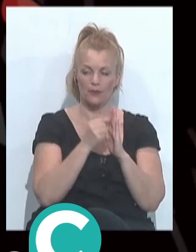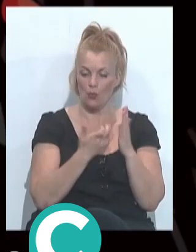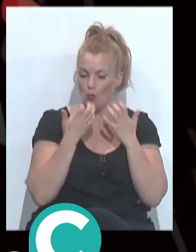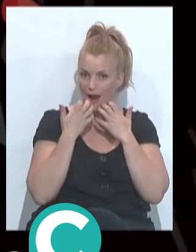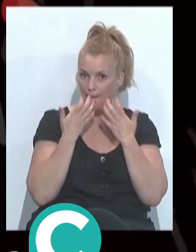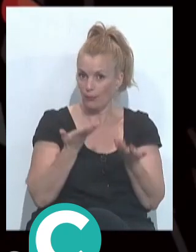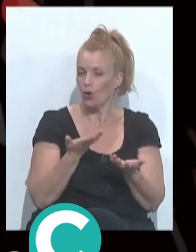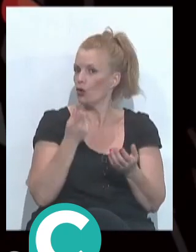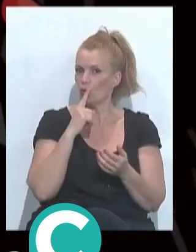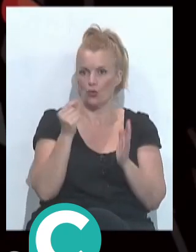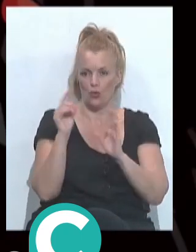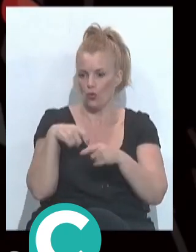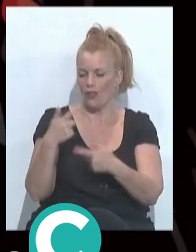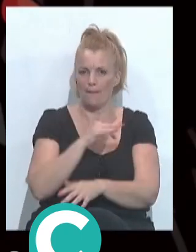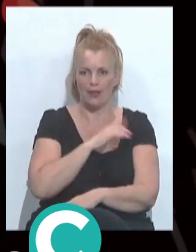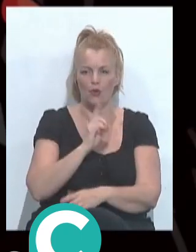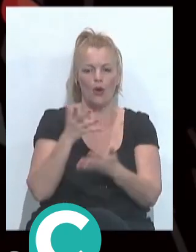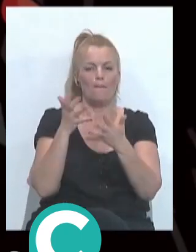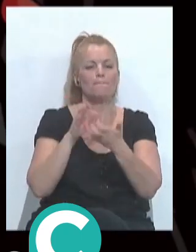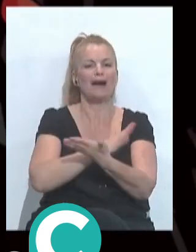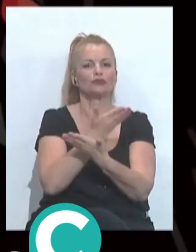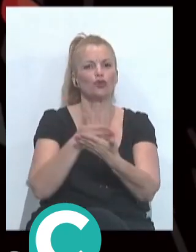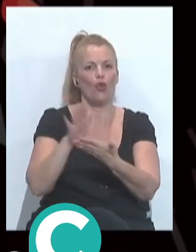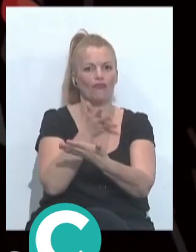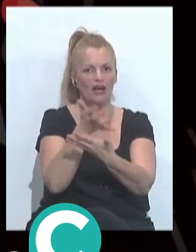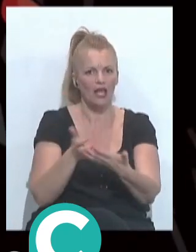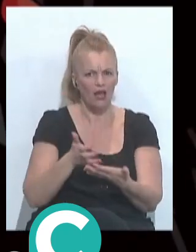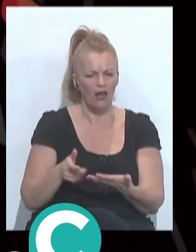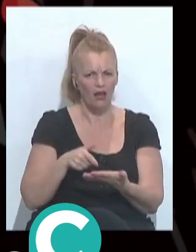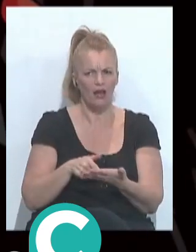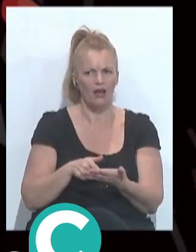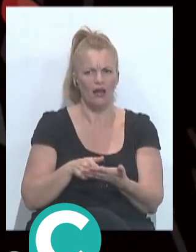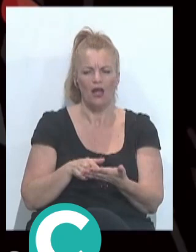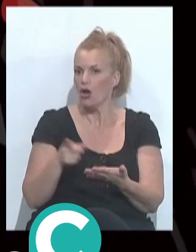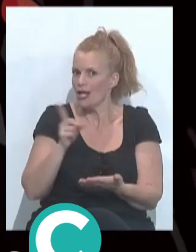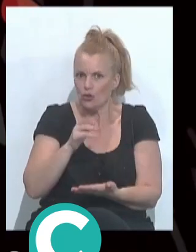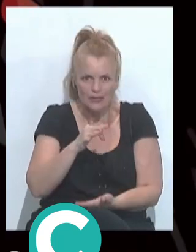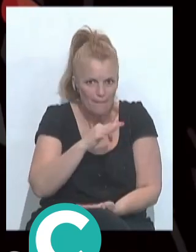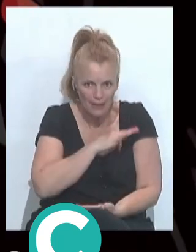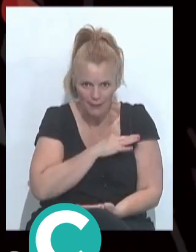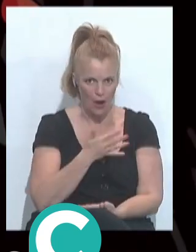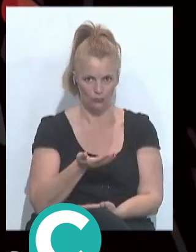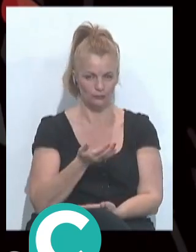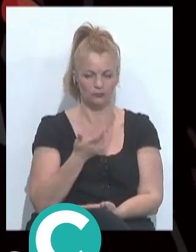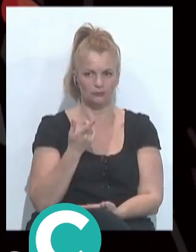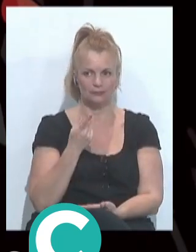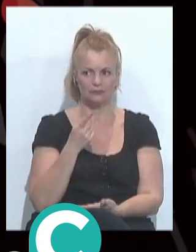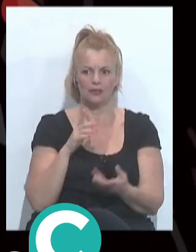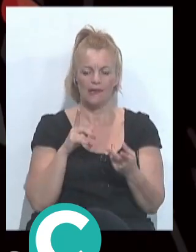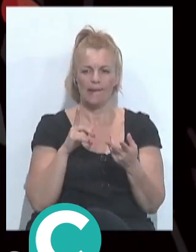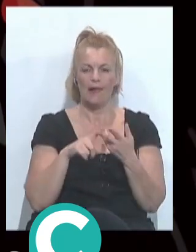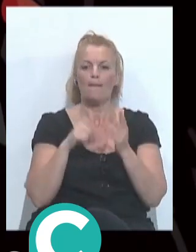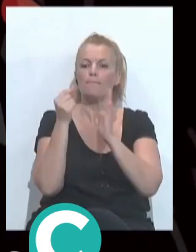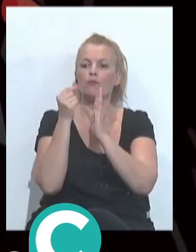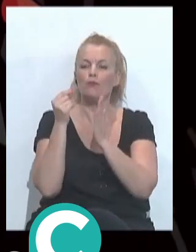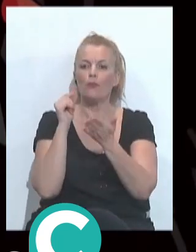ejemplo no se ha premiado paso doble que se ha encantado que tienen y no se ha premiado que no estoy diciendo que no se le haya